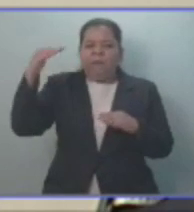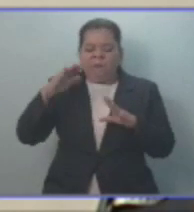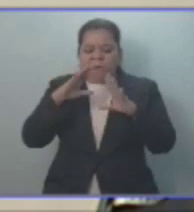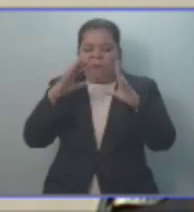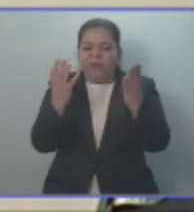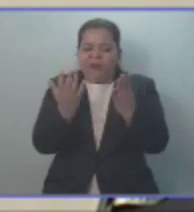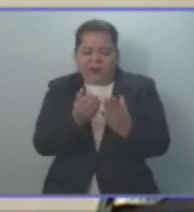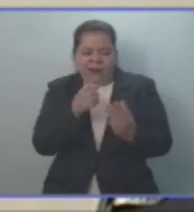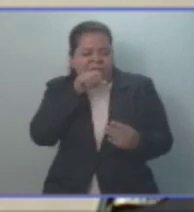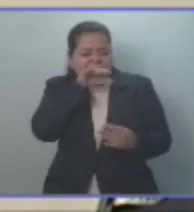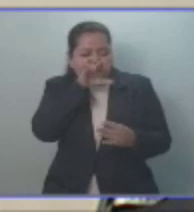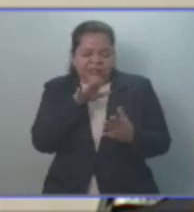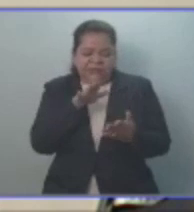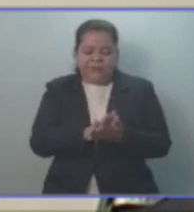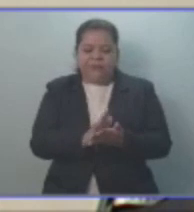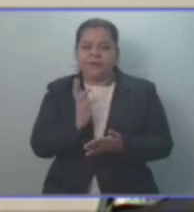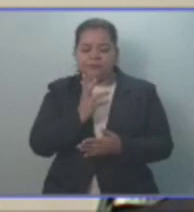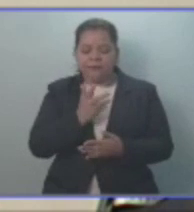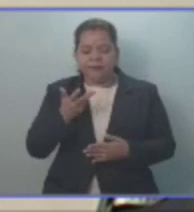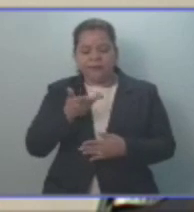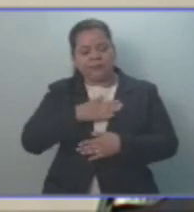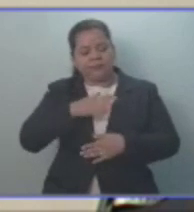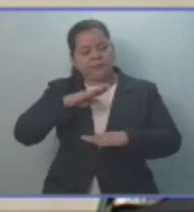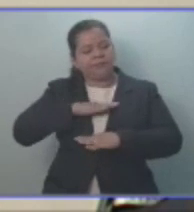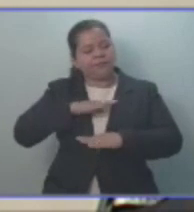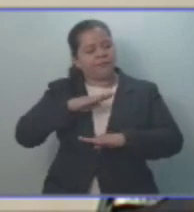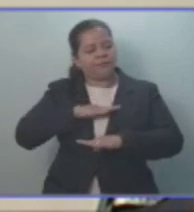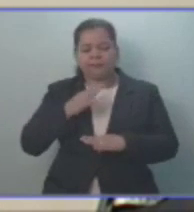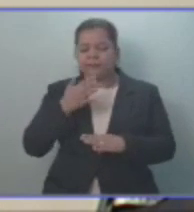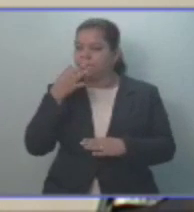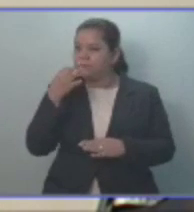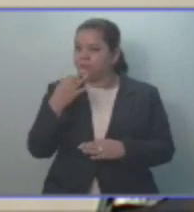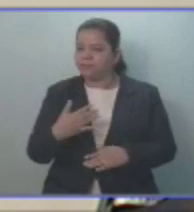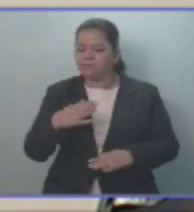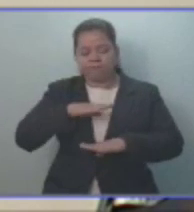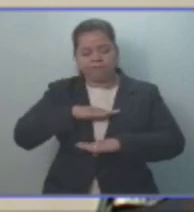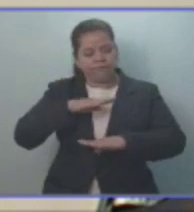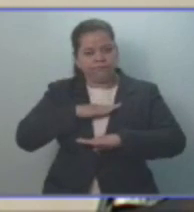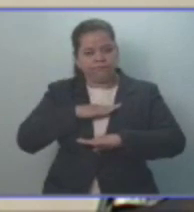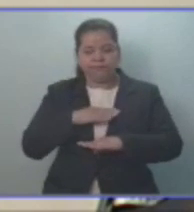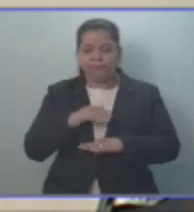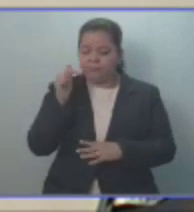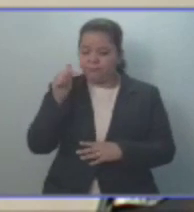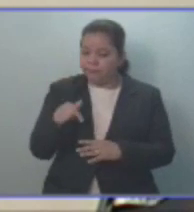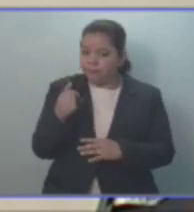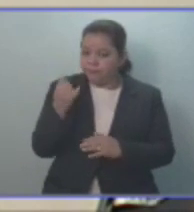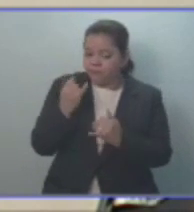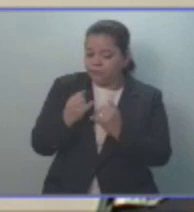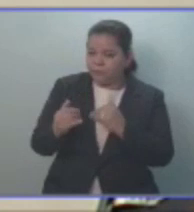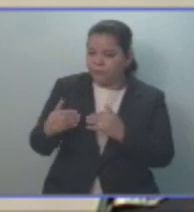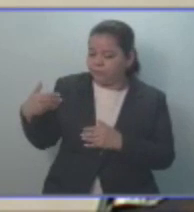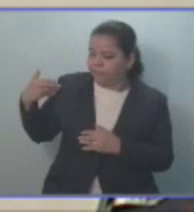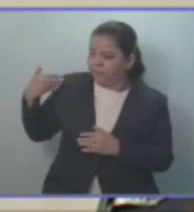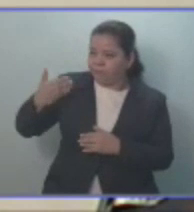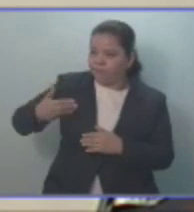Y nos complace infinitamente que en estos últimos años